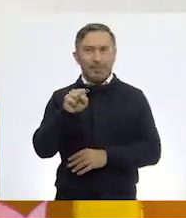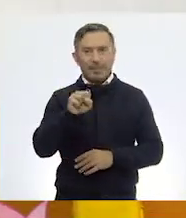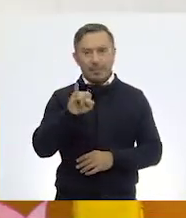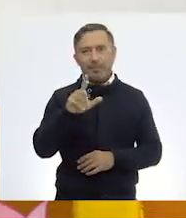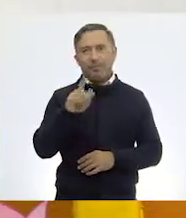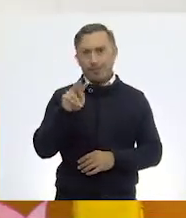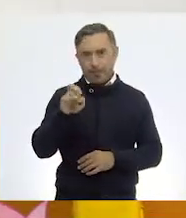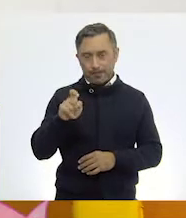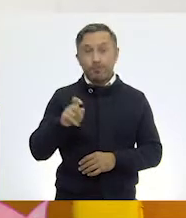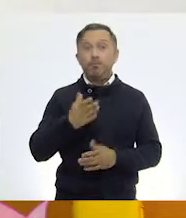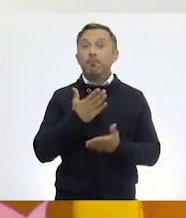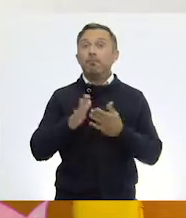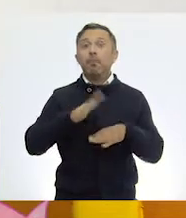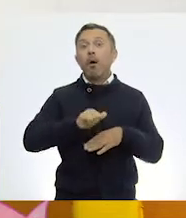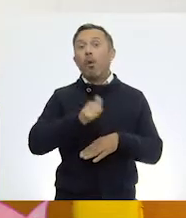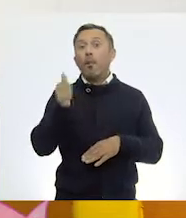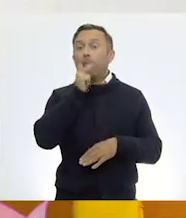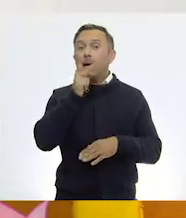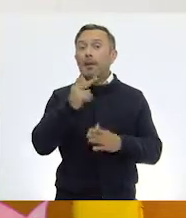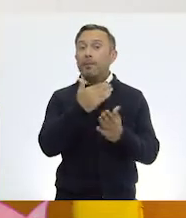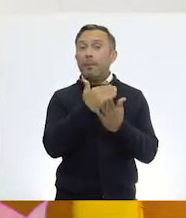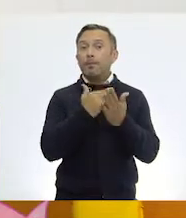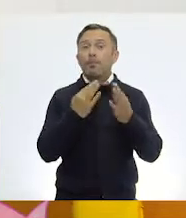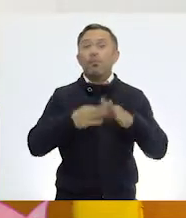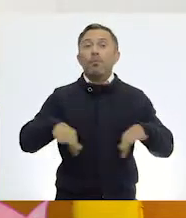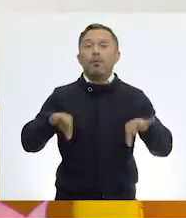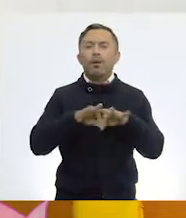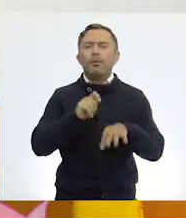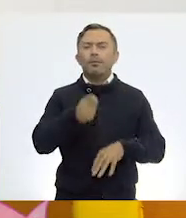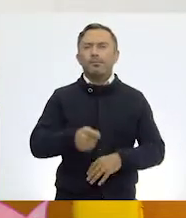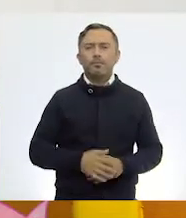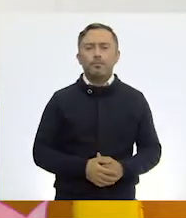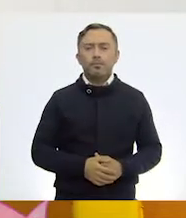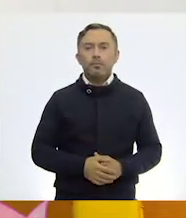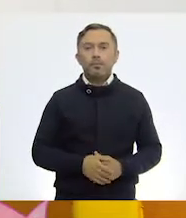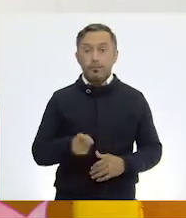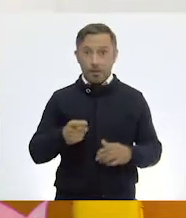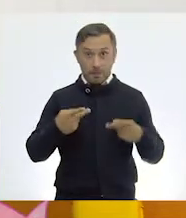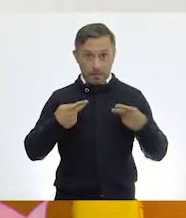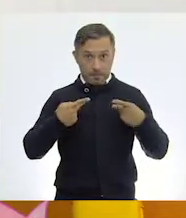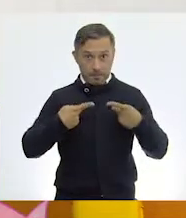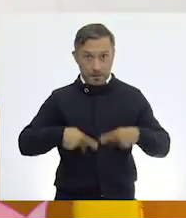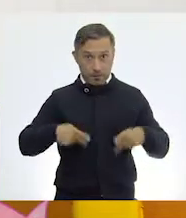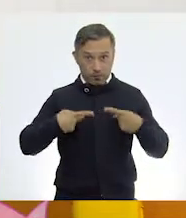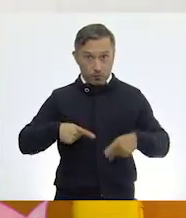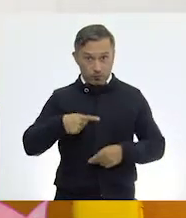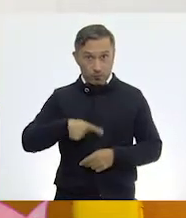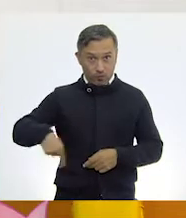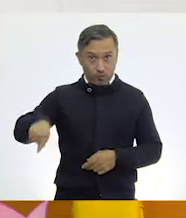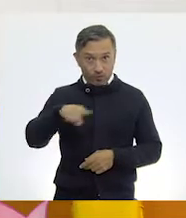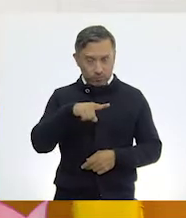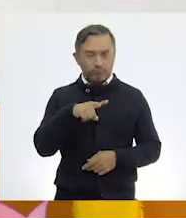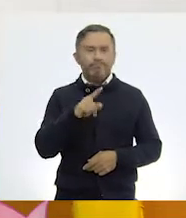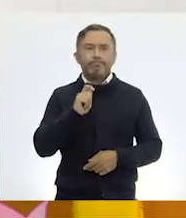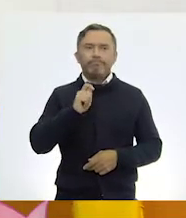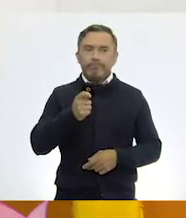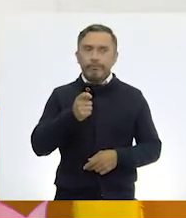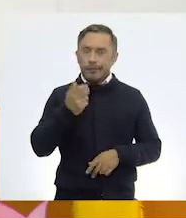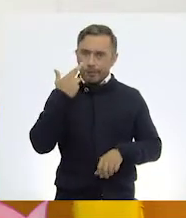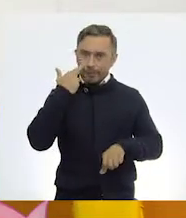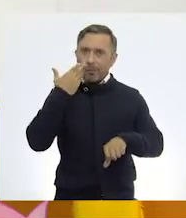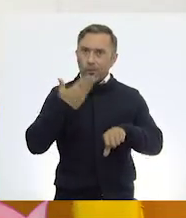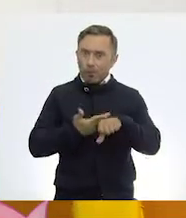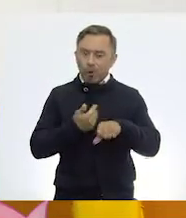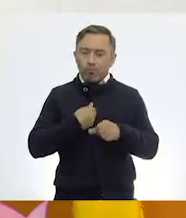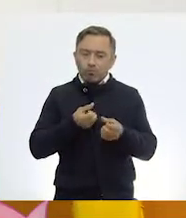tengo una palabra muy importante. Ya que el ser humano está encargado también de proporcionar esto a los